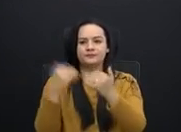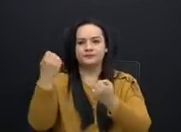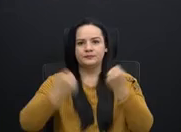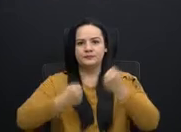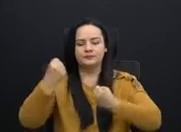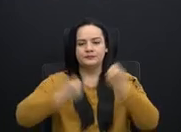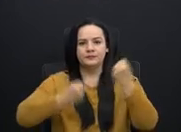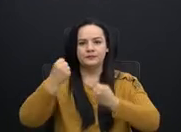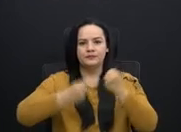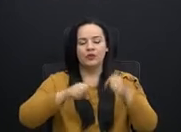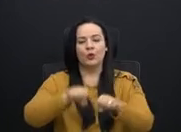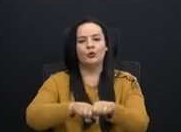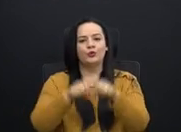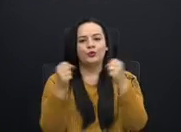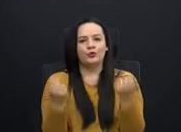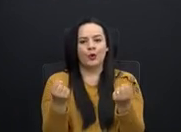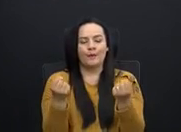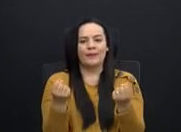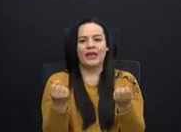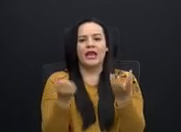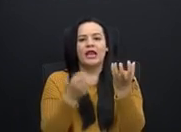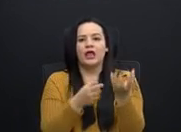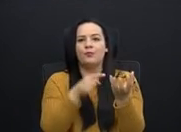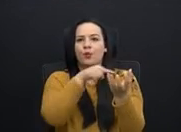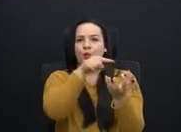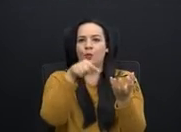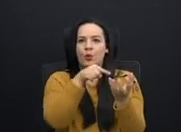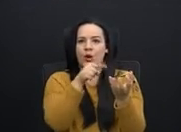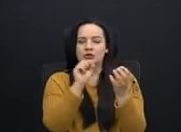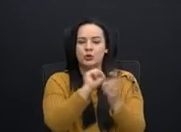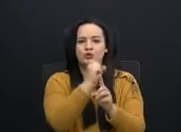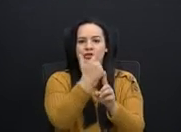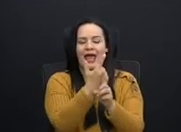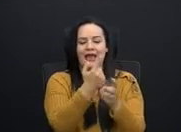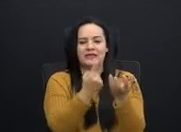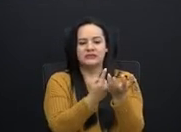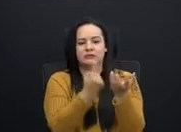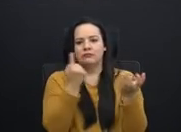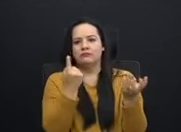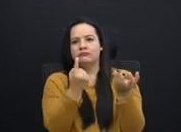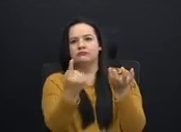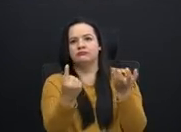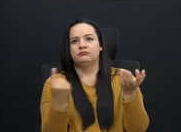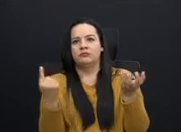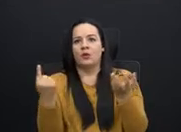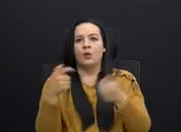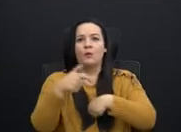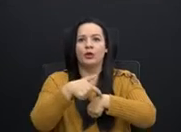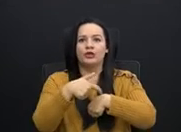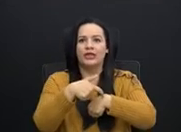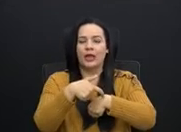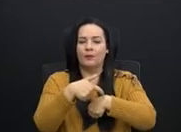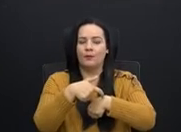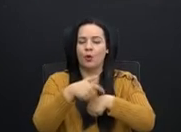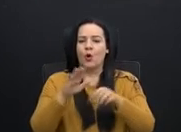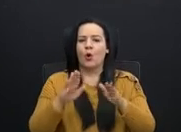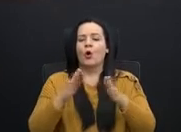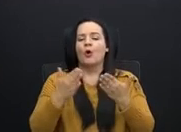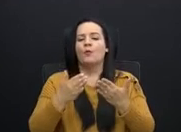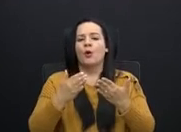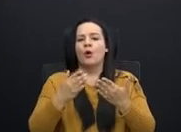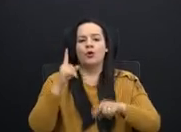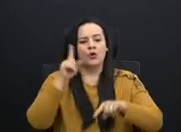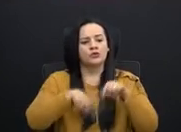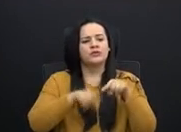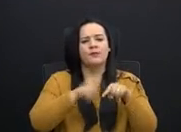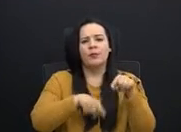rompe las burbujas sociales por periodos largos de tiempo. ¿Cómo es posible que no se pueda andar en carro, pero